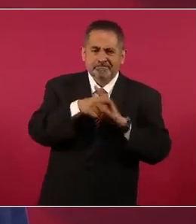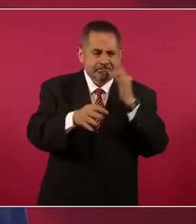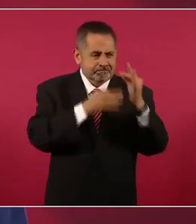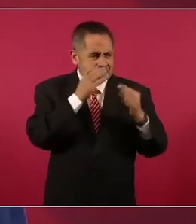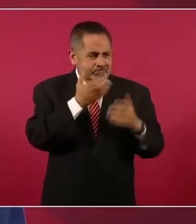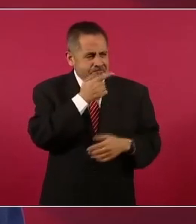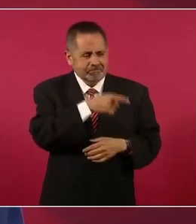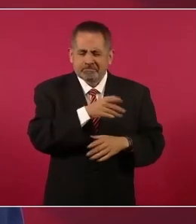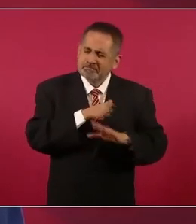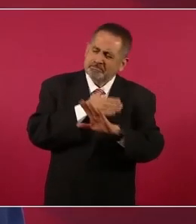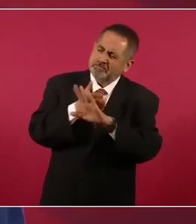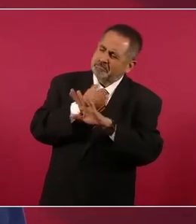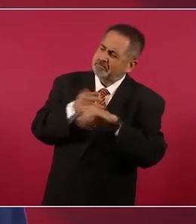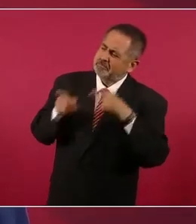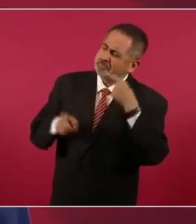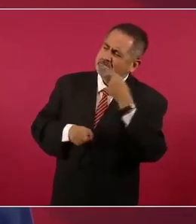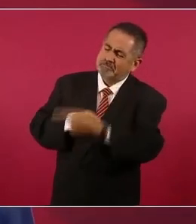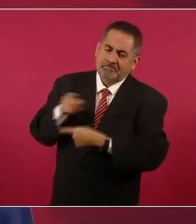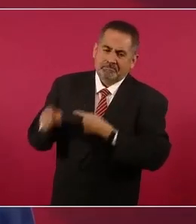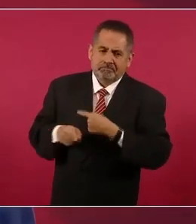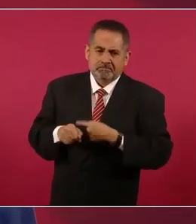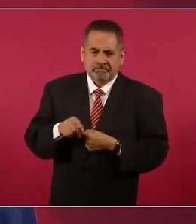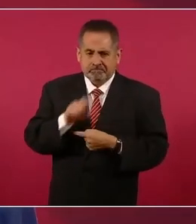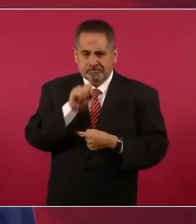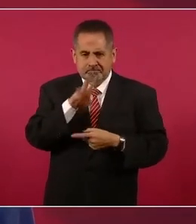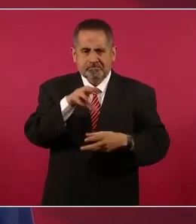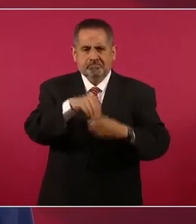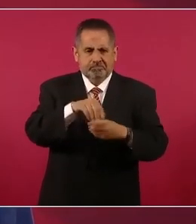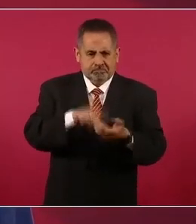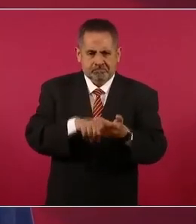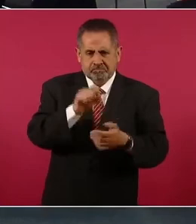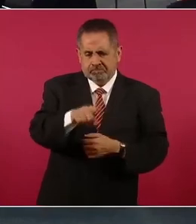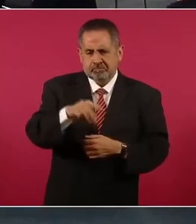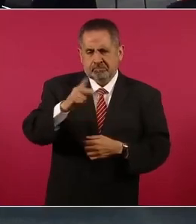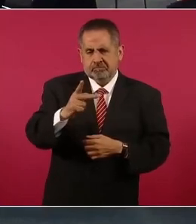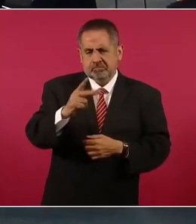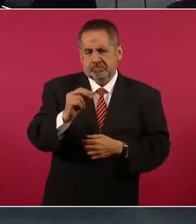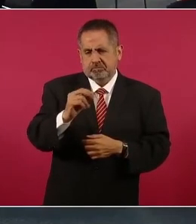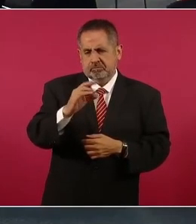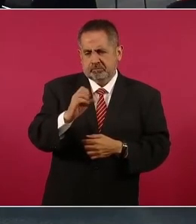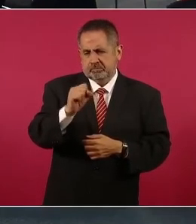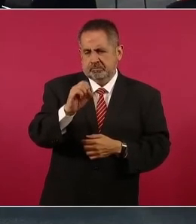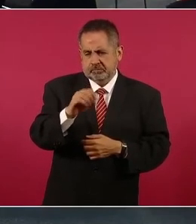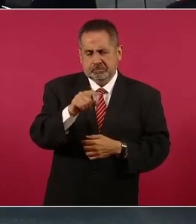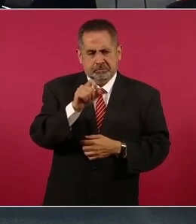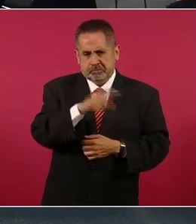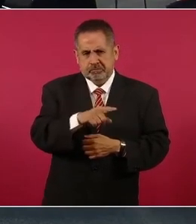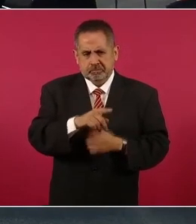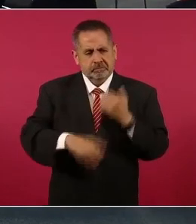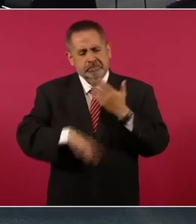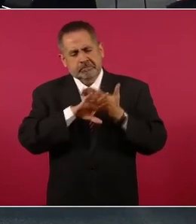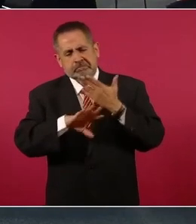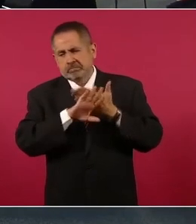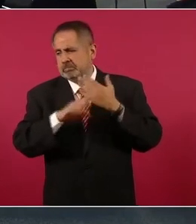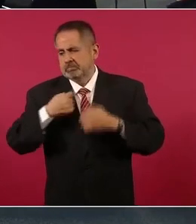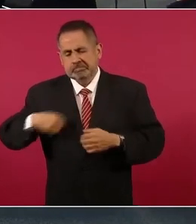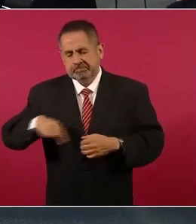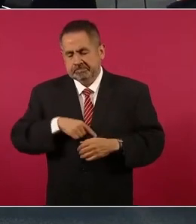conservadora, incluyendo a Proceso, en contra nuestra.